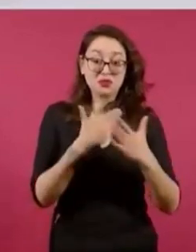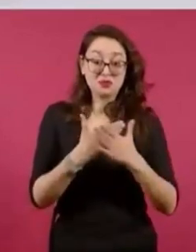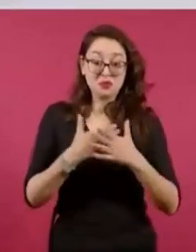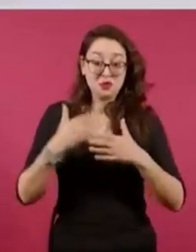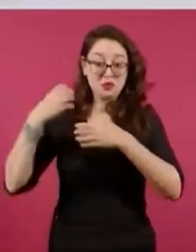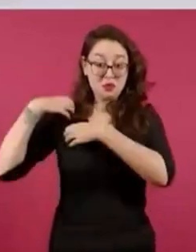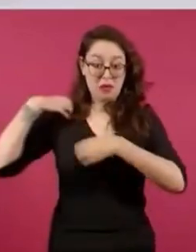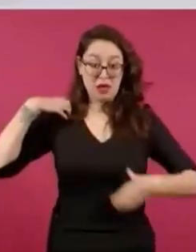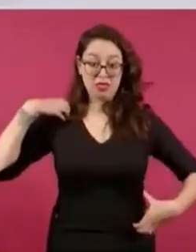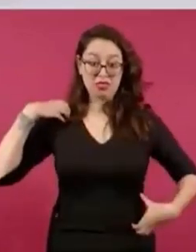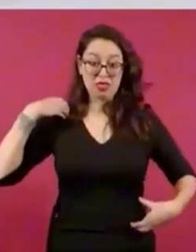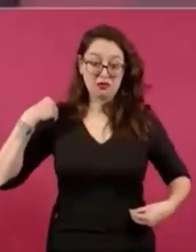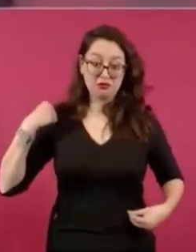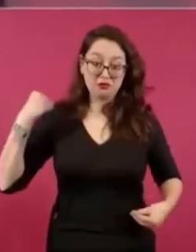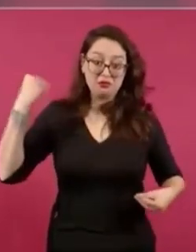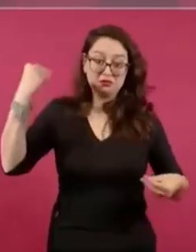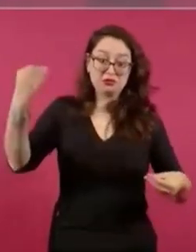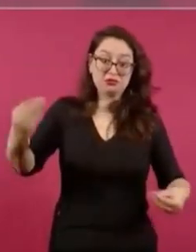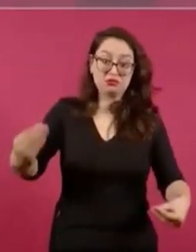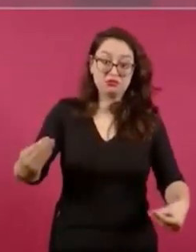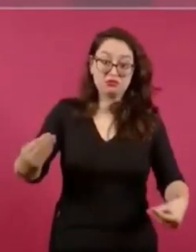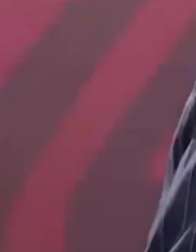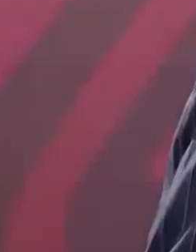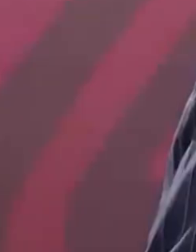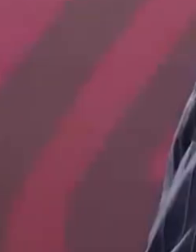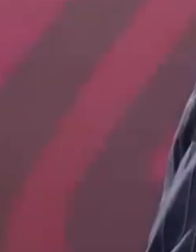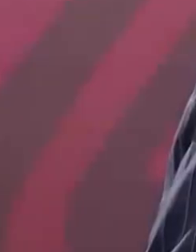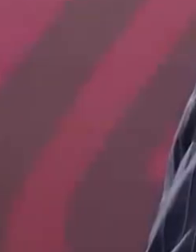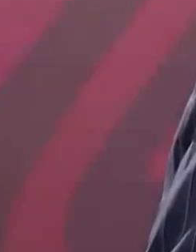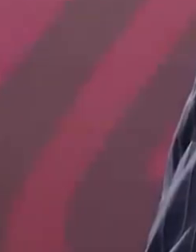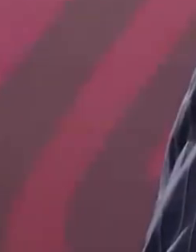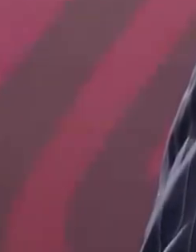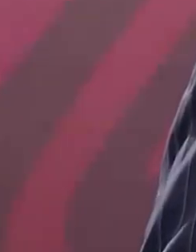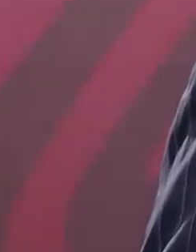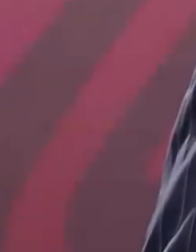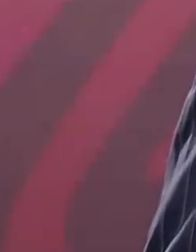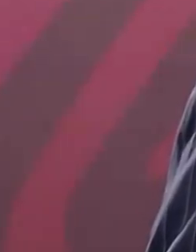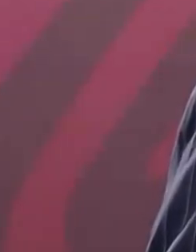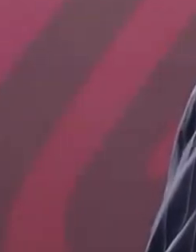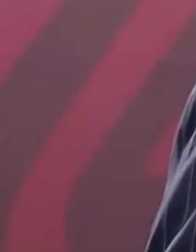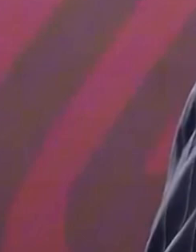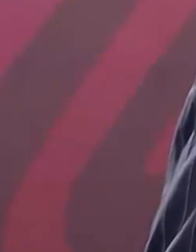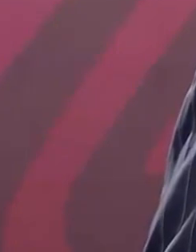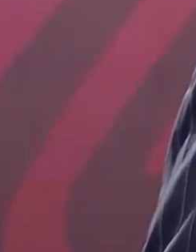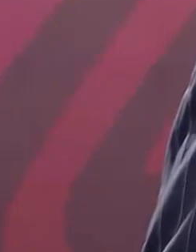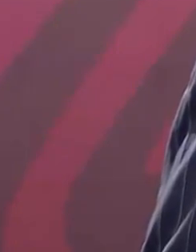excepcional, inteligente,